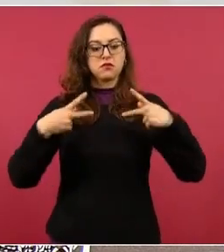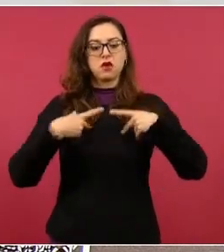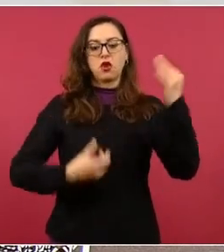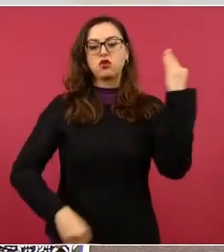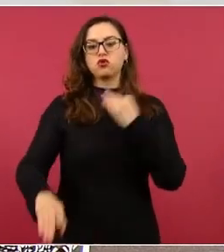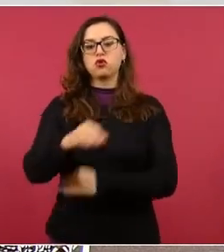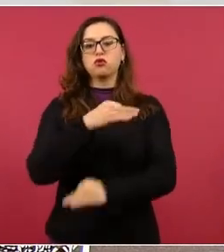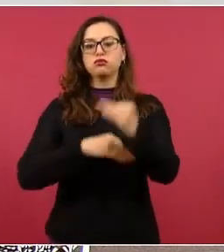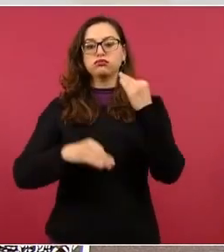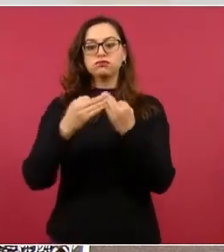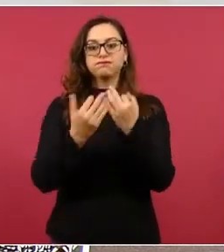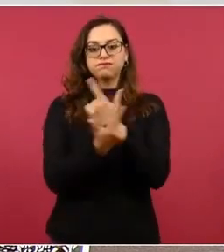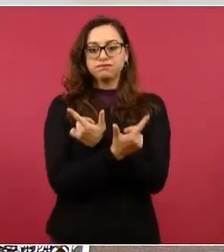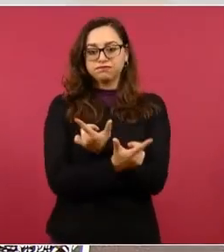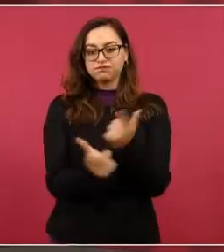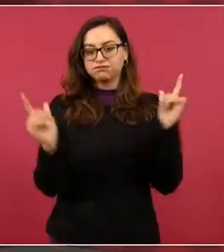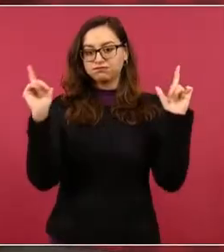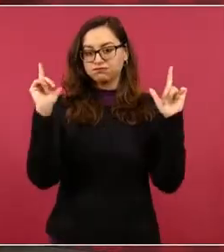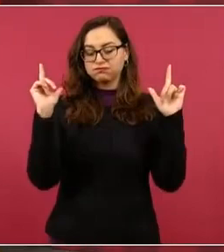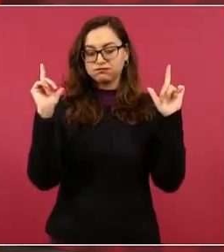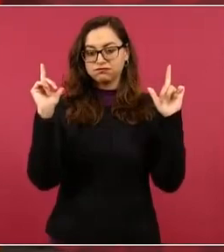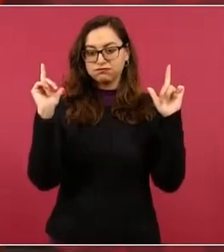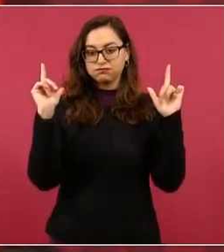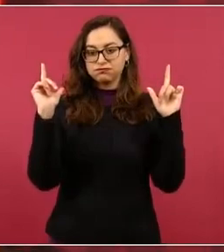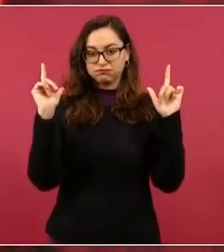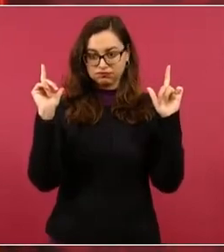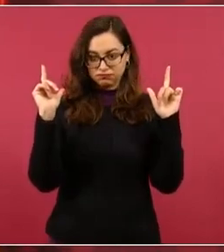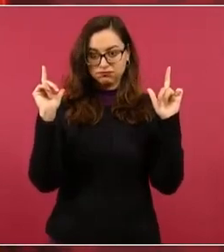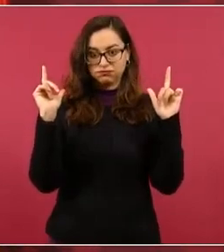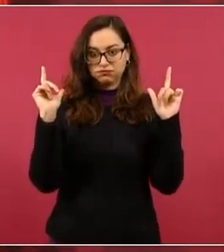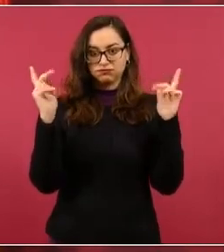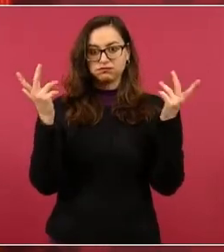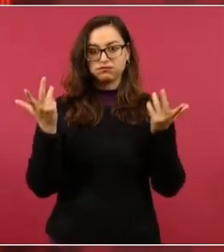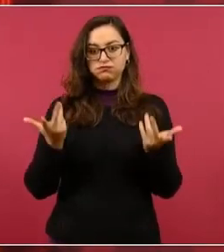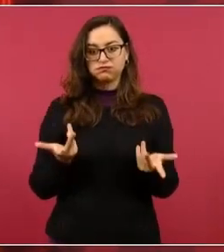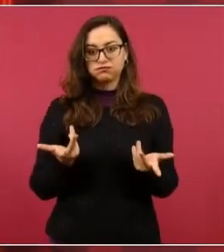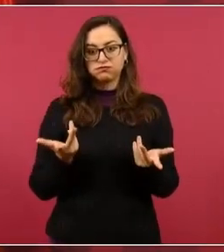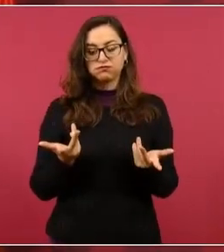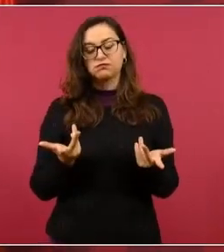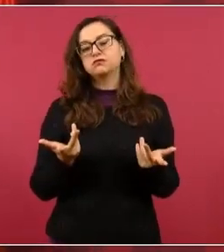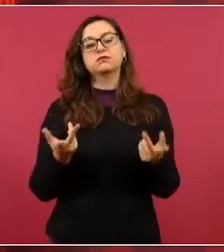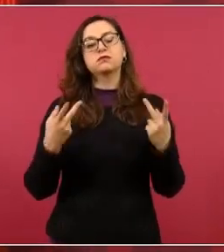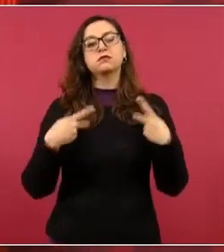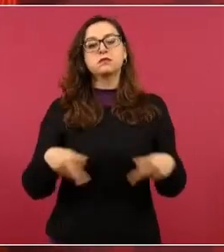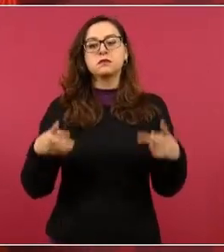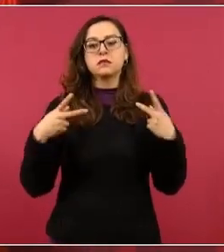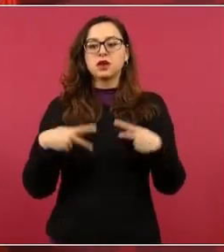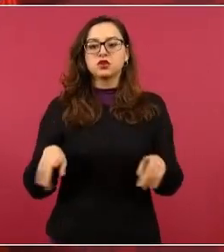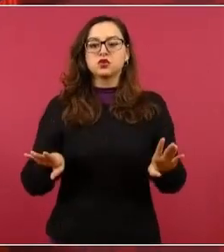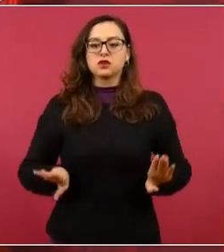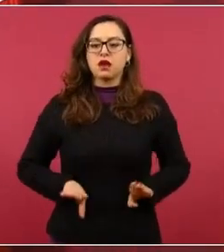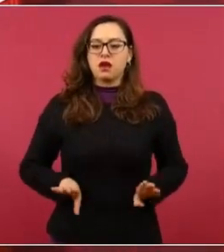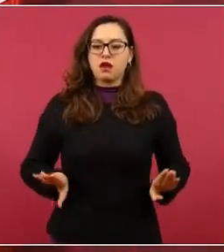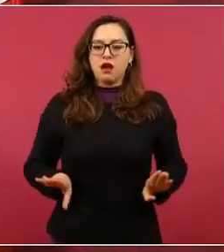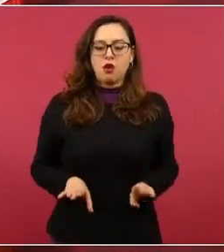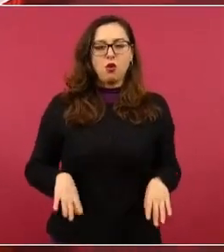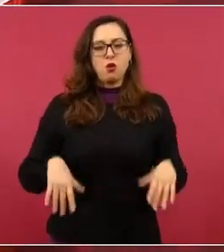Imagínense, para que los más destacados y famosos